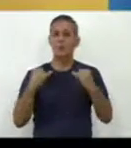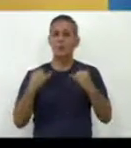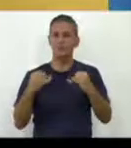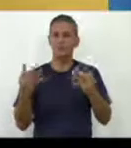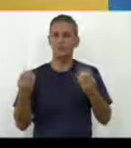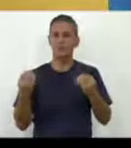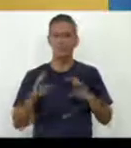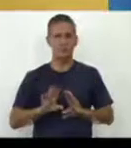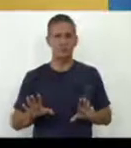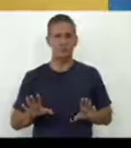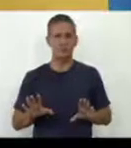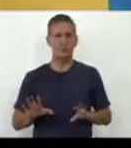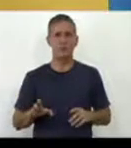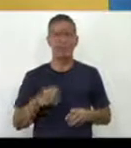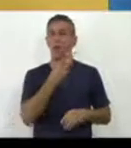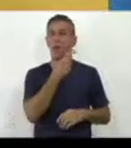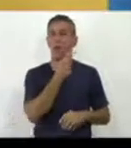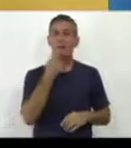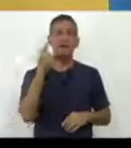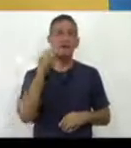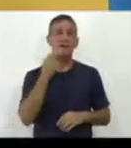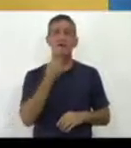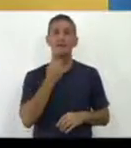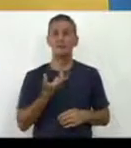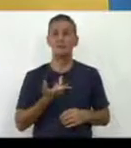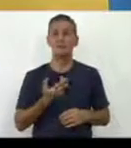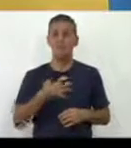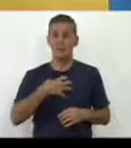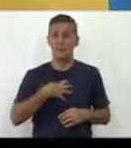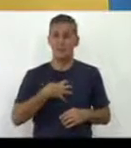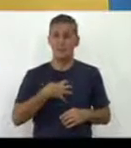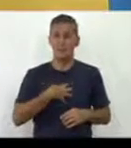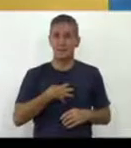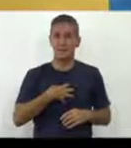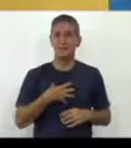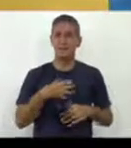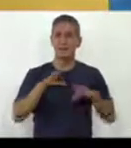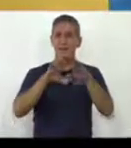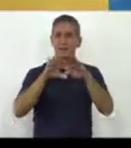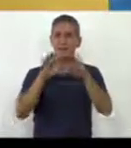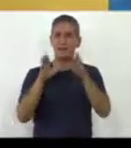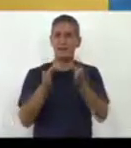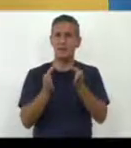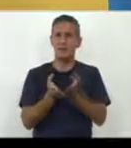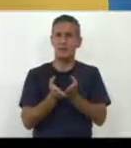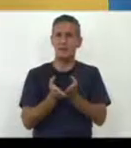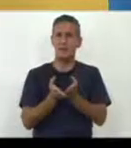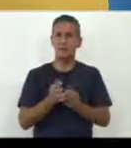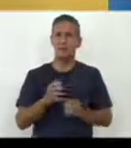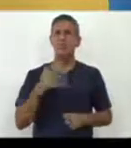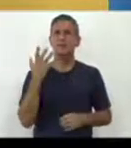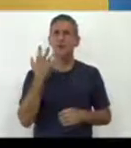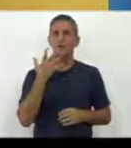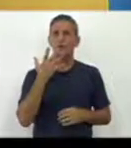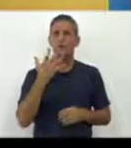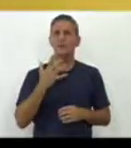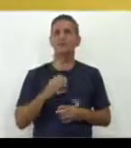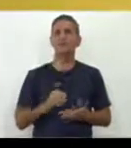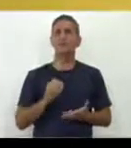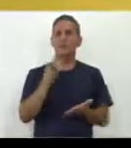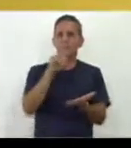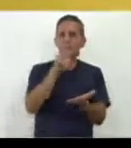Martí decía, tiene el mundo quien tiene el poder de poner sobre los niños las primeras manos.